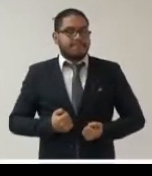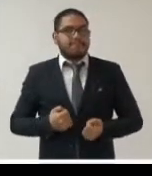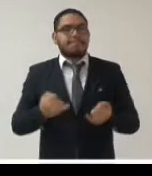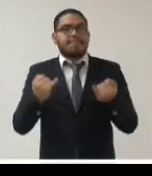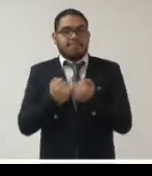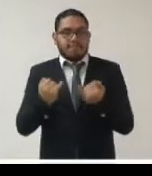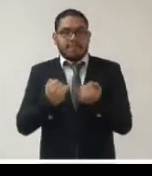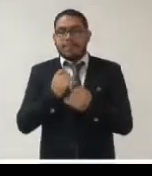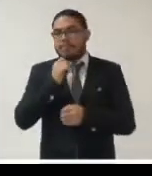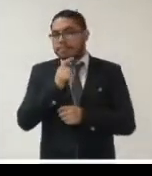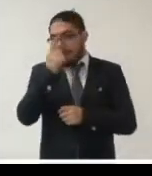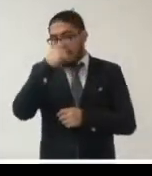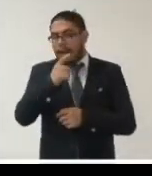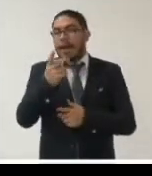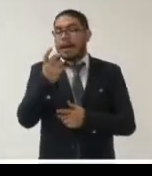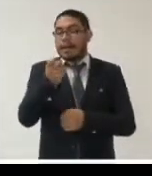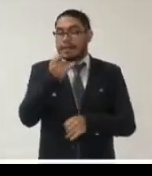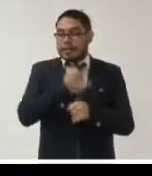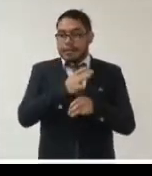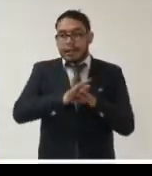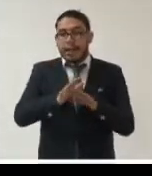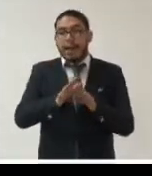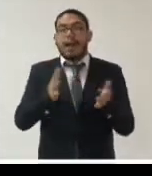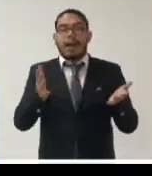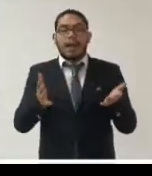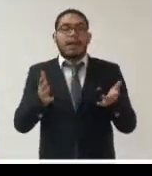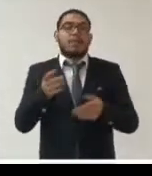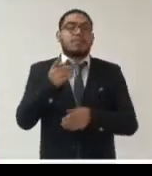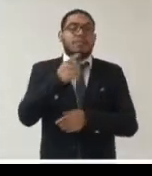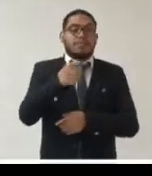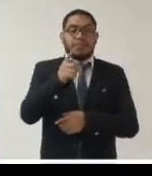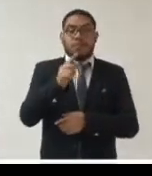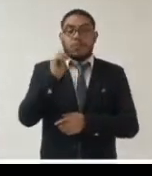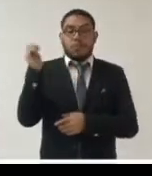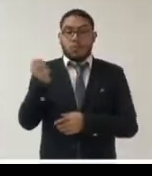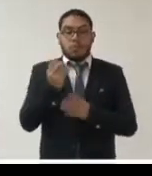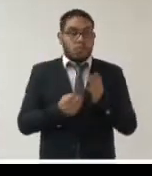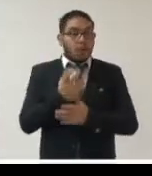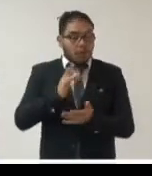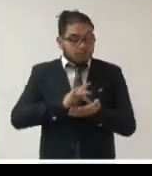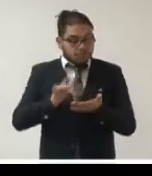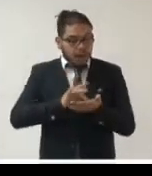condiciones para que esta información así como el triaje digital estuviera